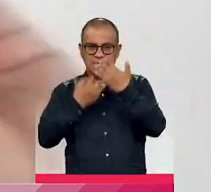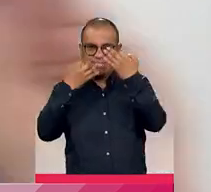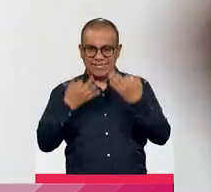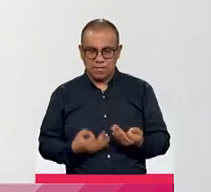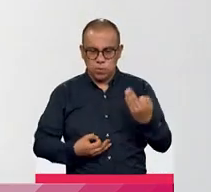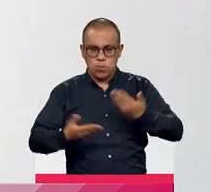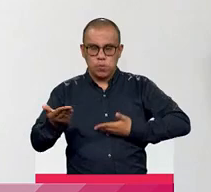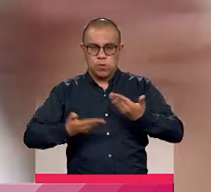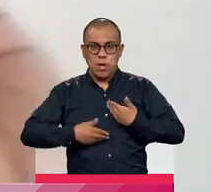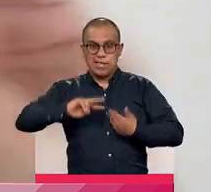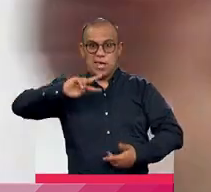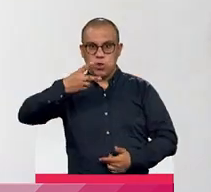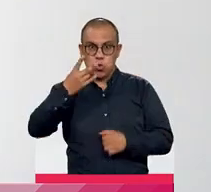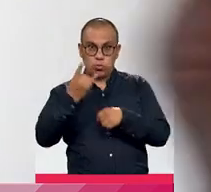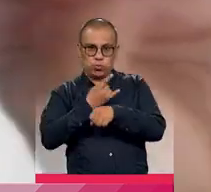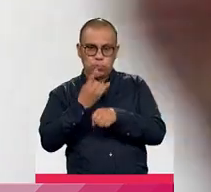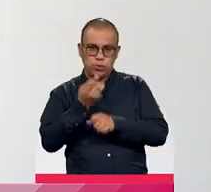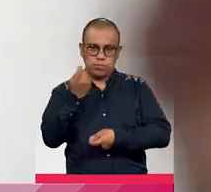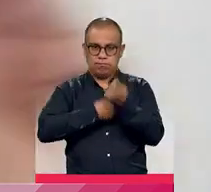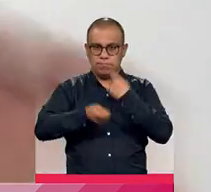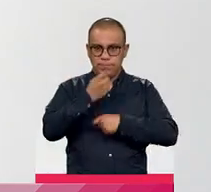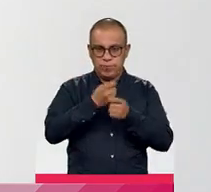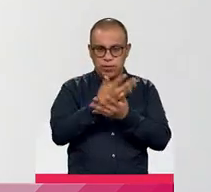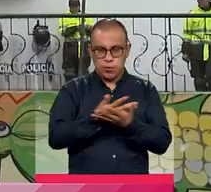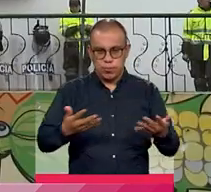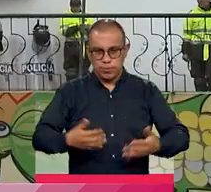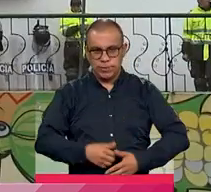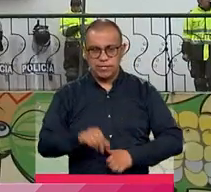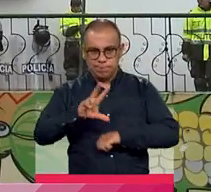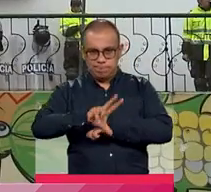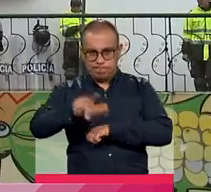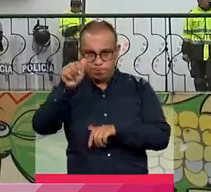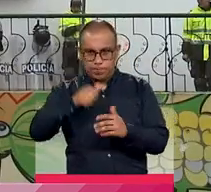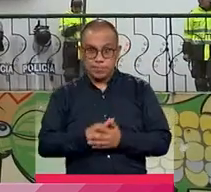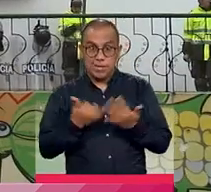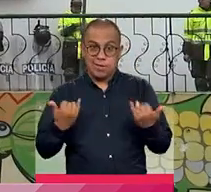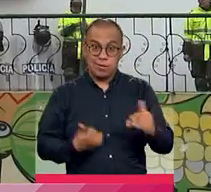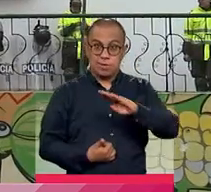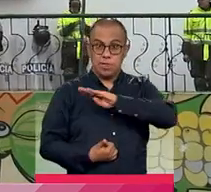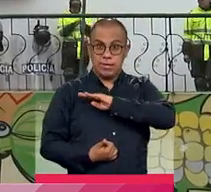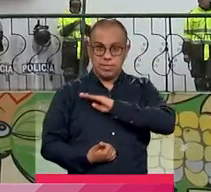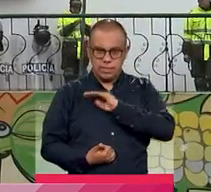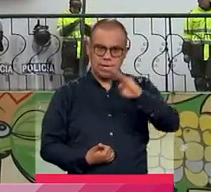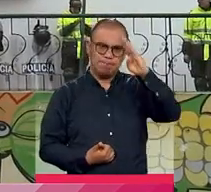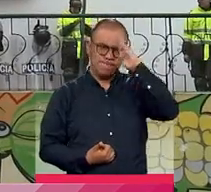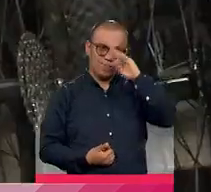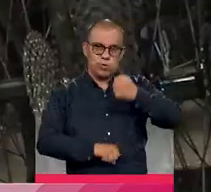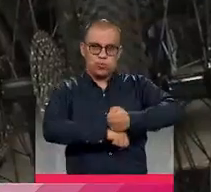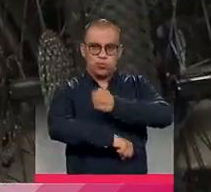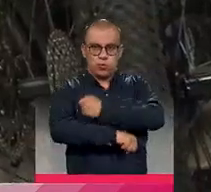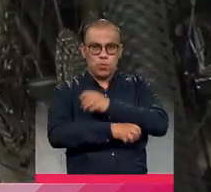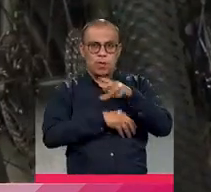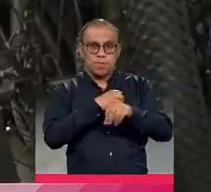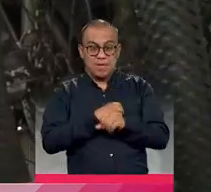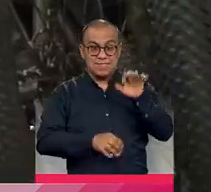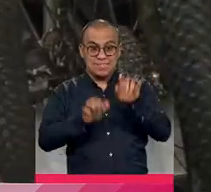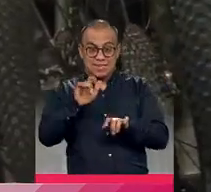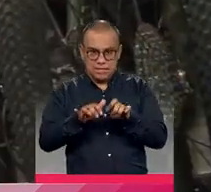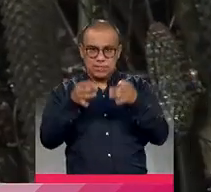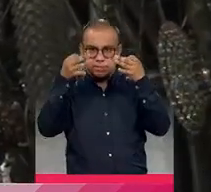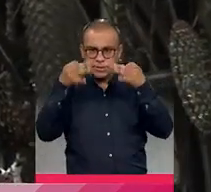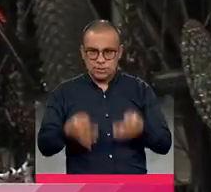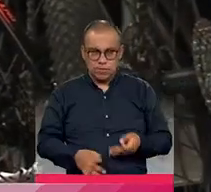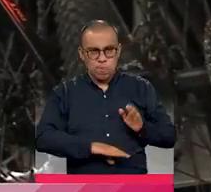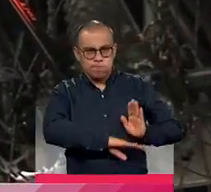comercio ilegal de venta de repuestos y bicicletas robadas. La alcaldía local, la policía de Suba y la Secretaría de Seguridad han